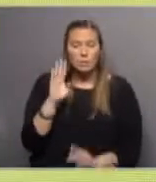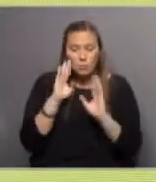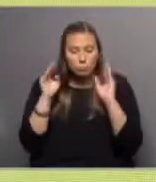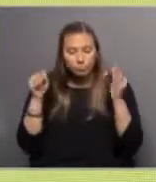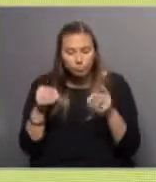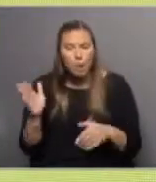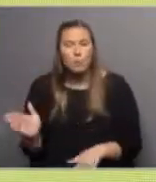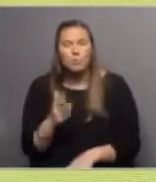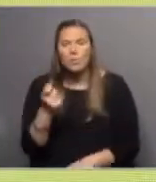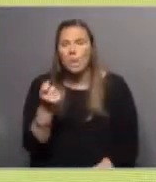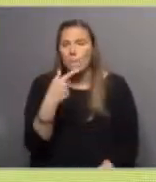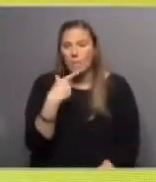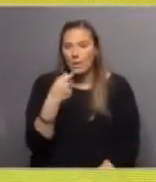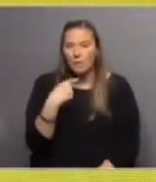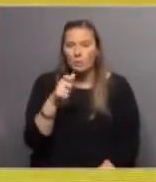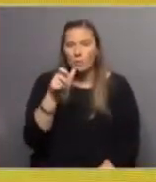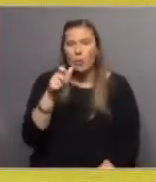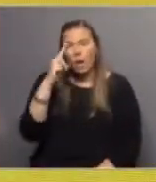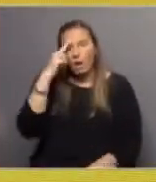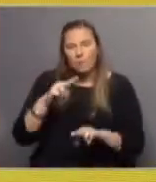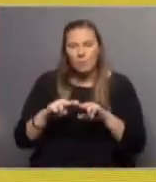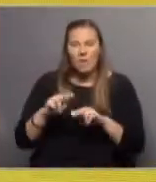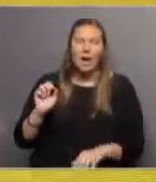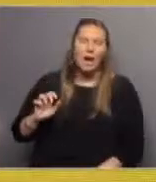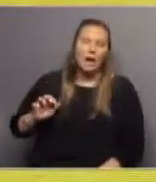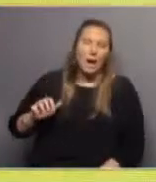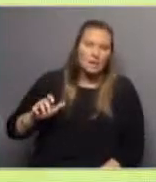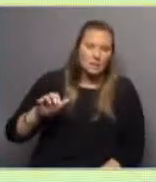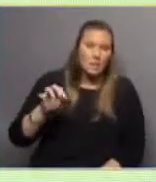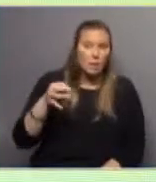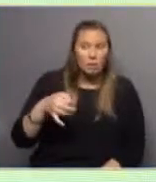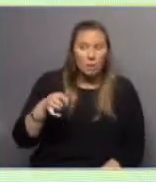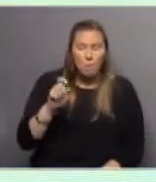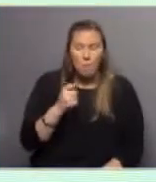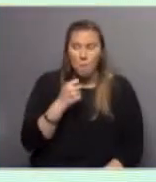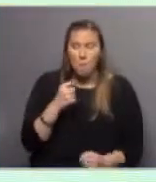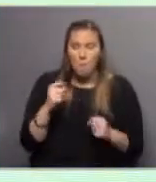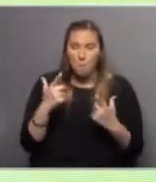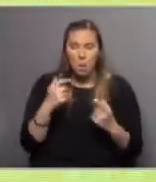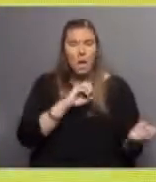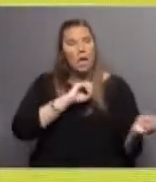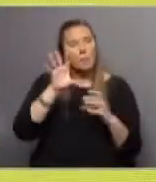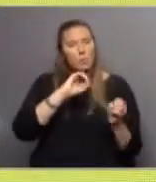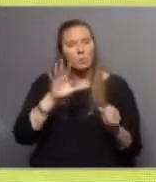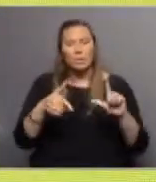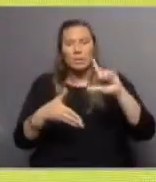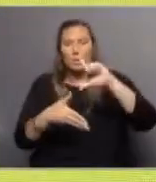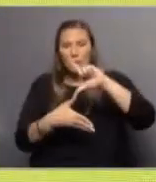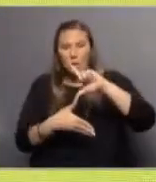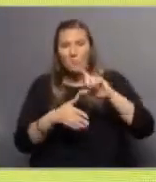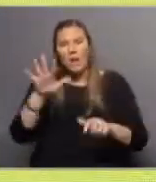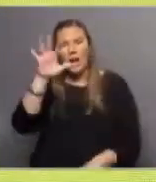a, producen medicamentos oncológicos. Bueno, nos sorprendió, ellos exportan para Latinoamérica, para Asia